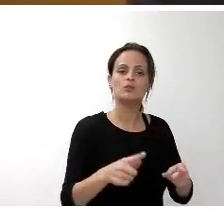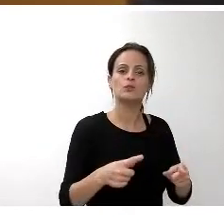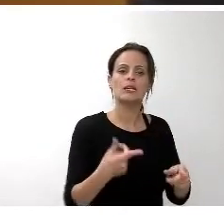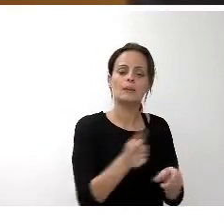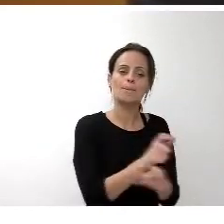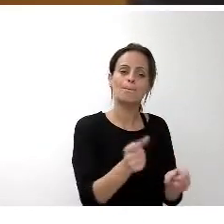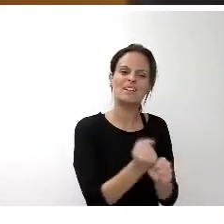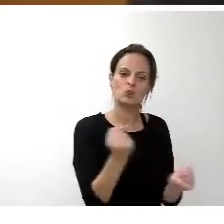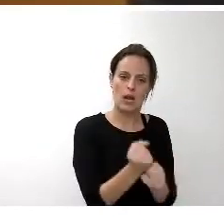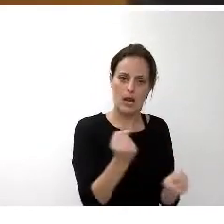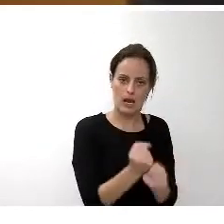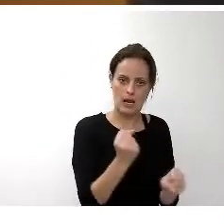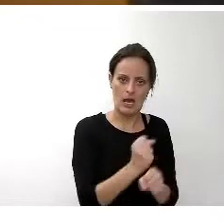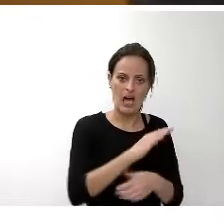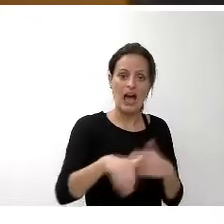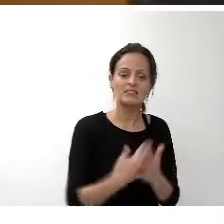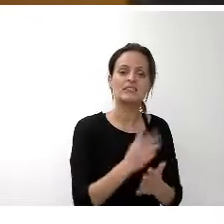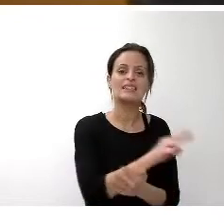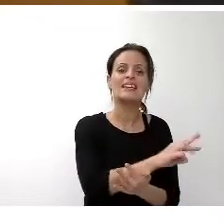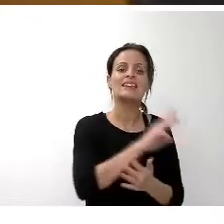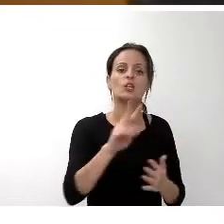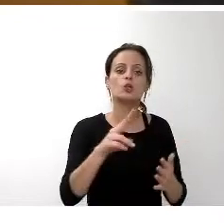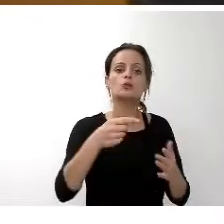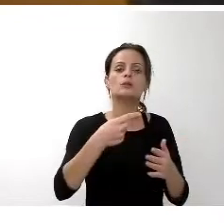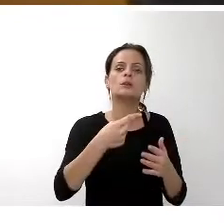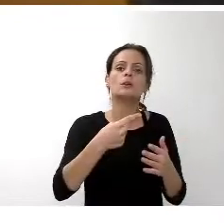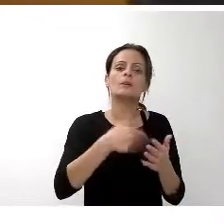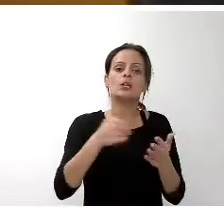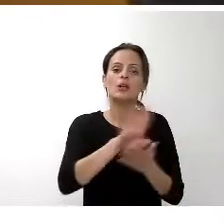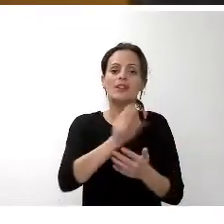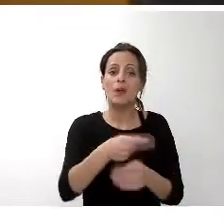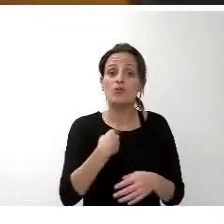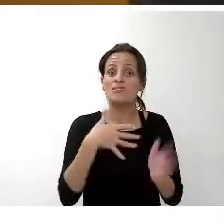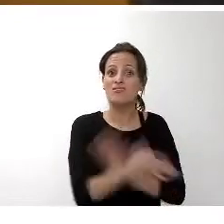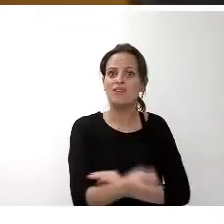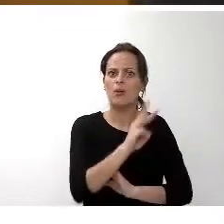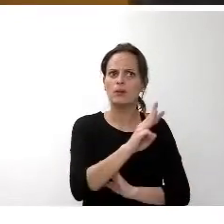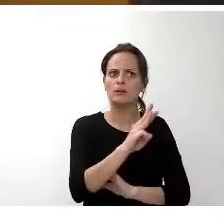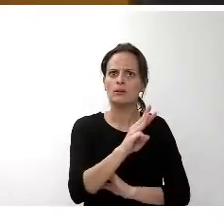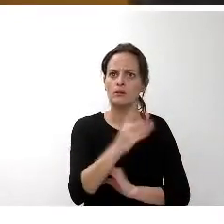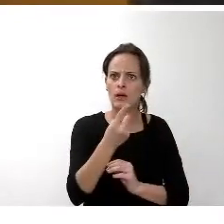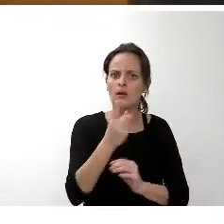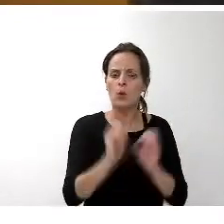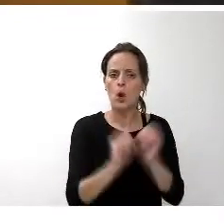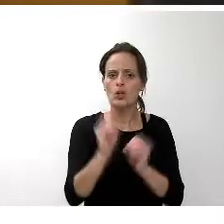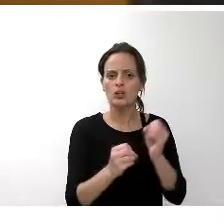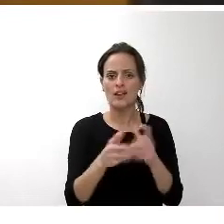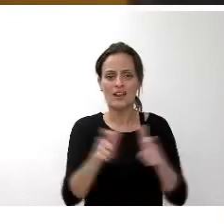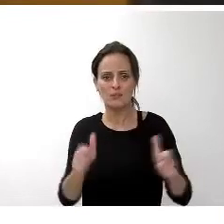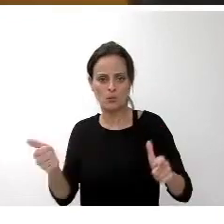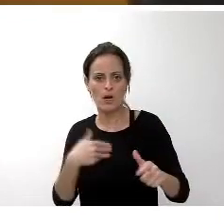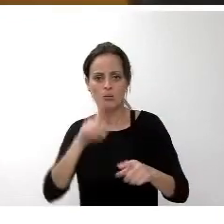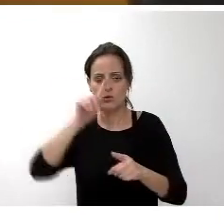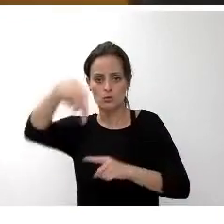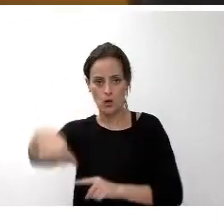asciende a 72,3 millones de euros, con un crecimiento de más de 3 millones, casi 3 millones y medio para el año 2016, lo que representa un